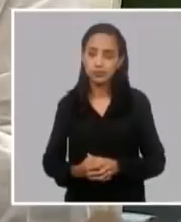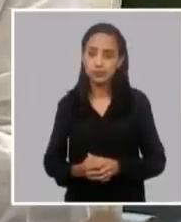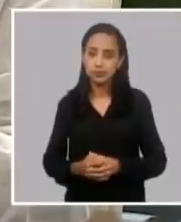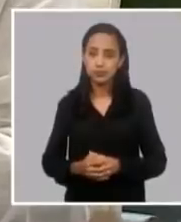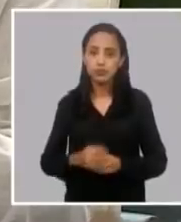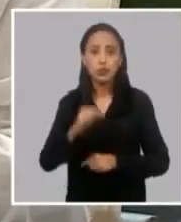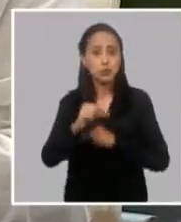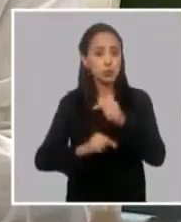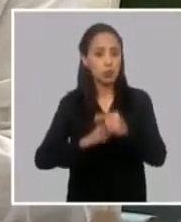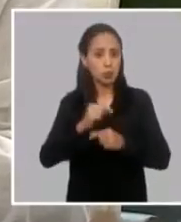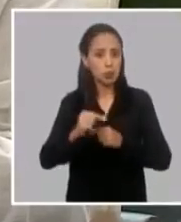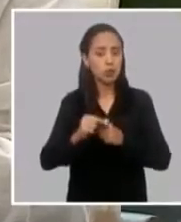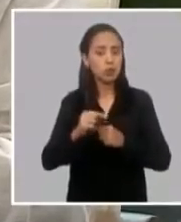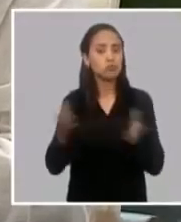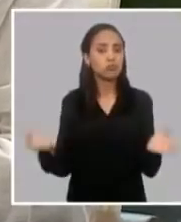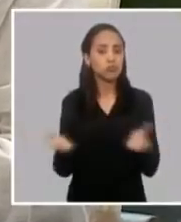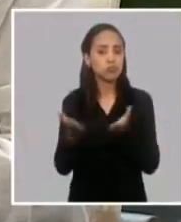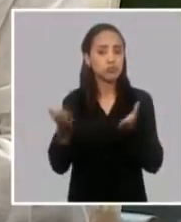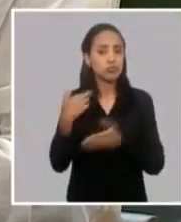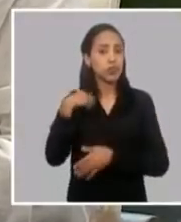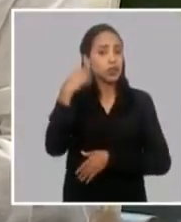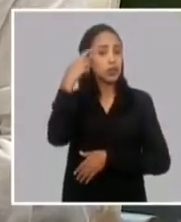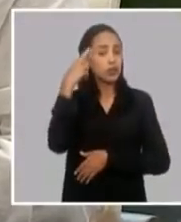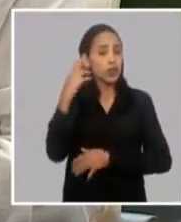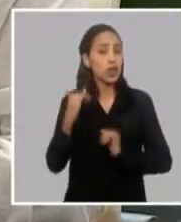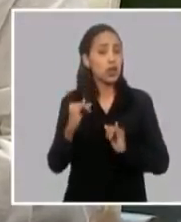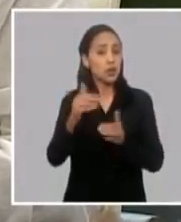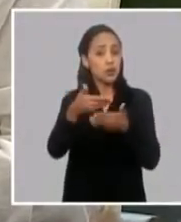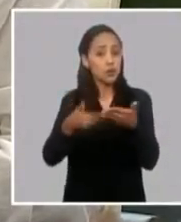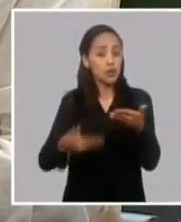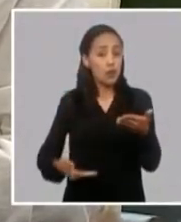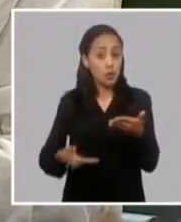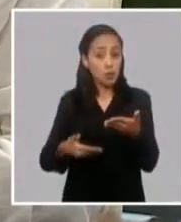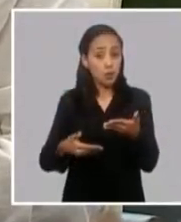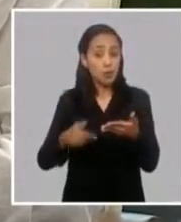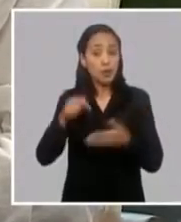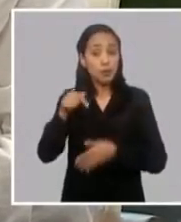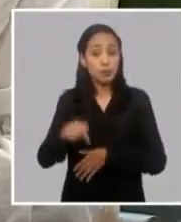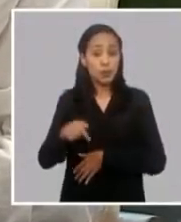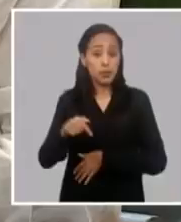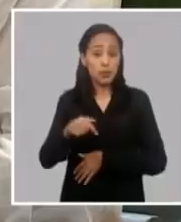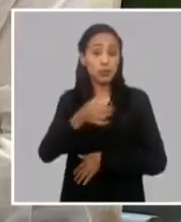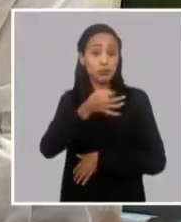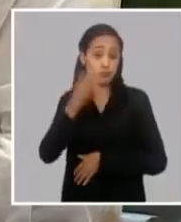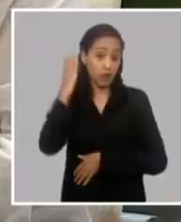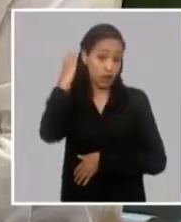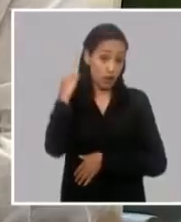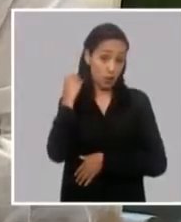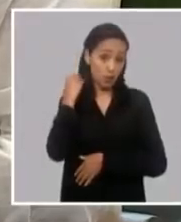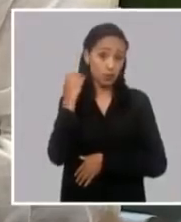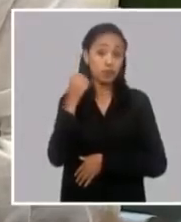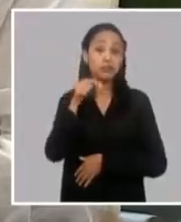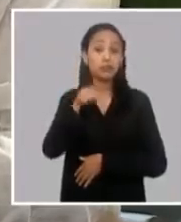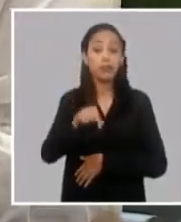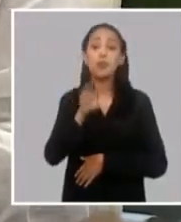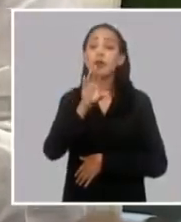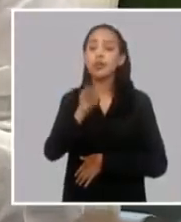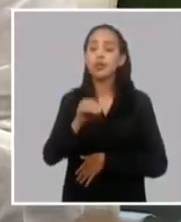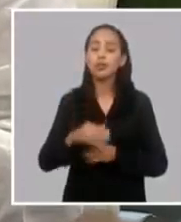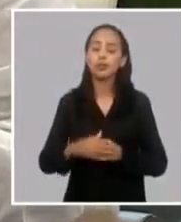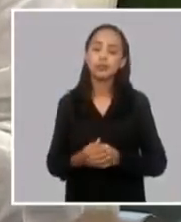avanzando incluso recordar el informe de nuestro general de ejército en el octavo congreso del partido donde planteó la necesidad de remover